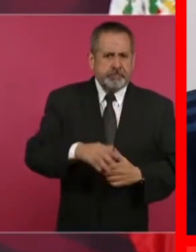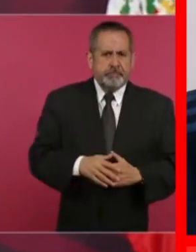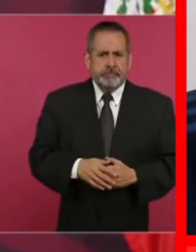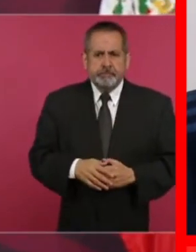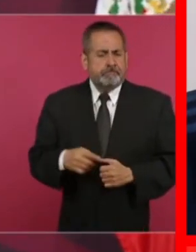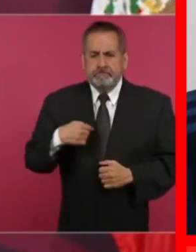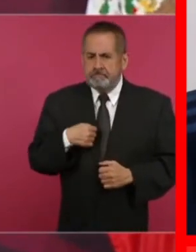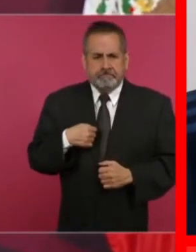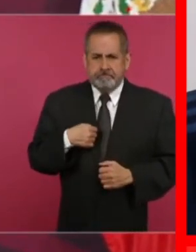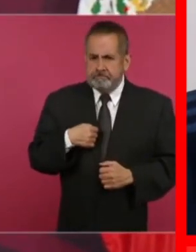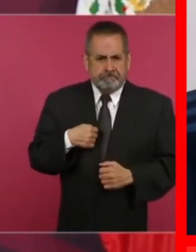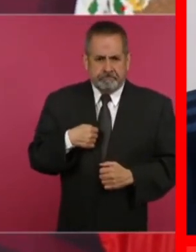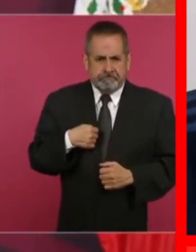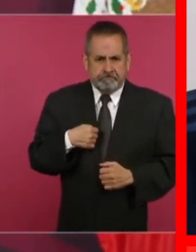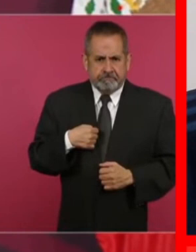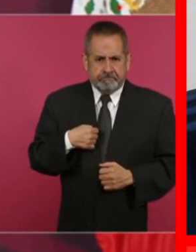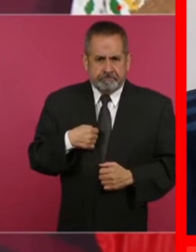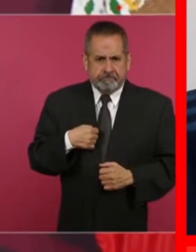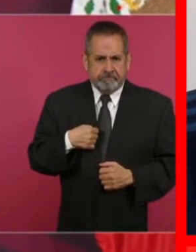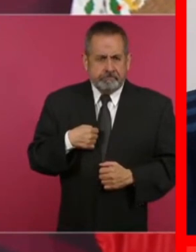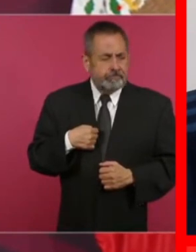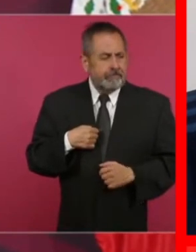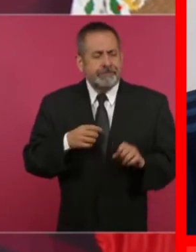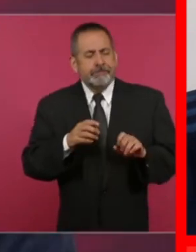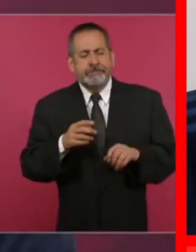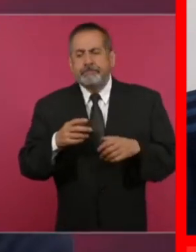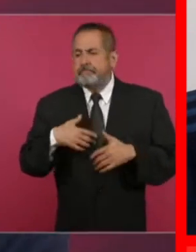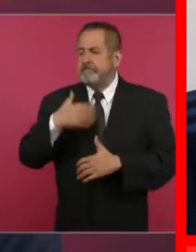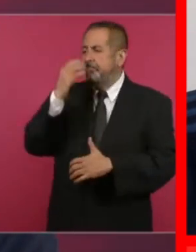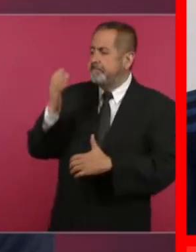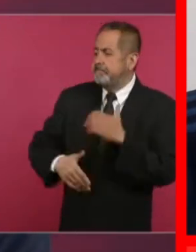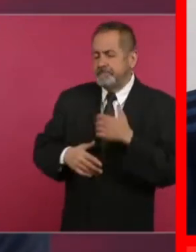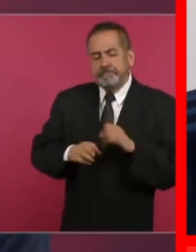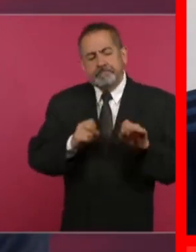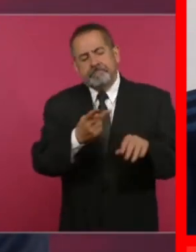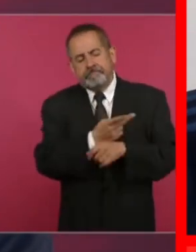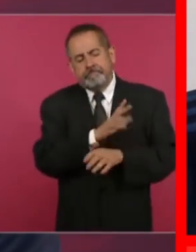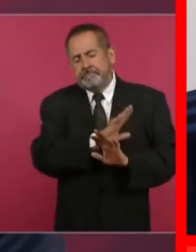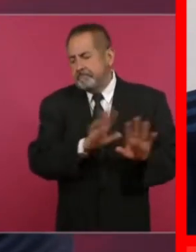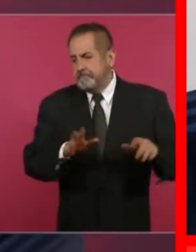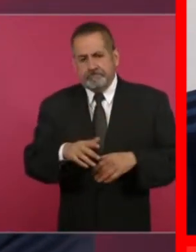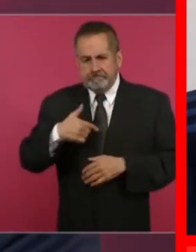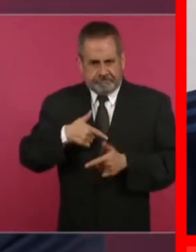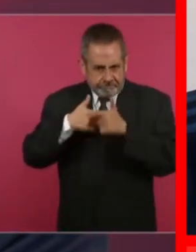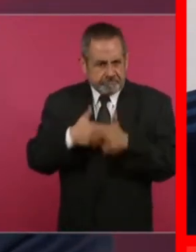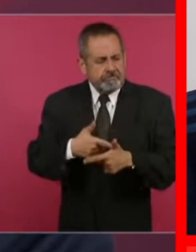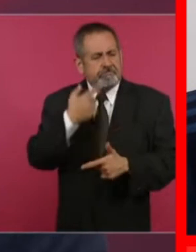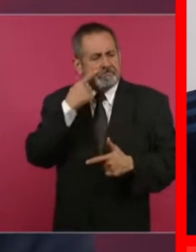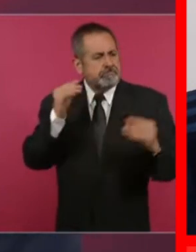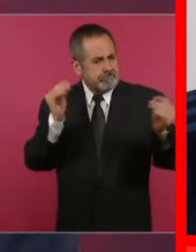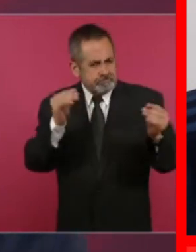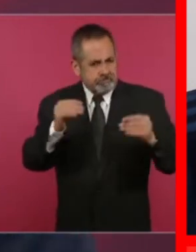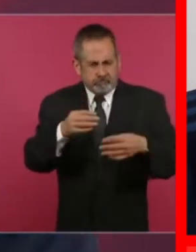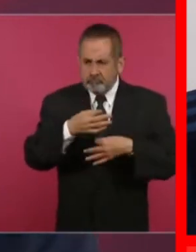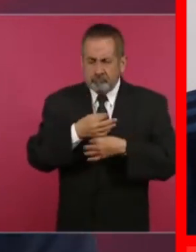que yo no me voy a ir sin resolver esto. Y la mejor forma de resolverlo es que